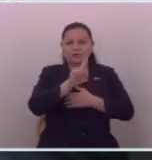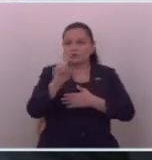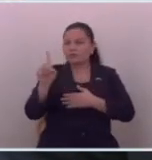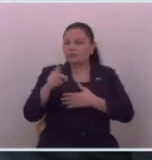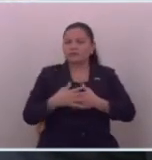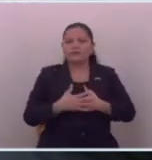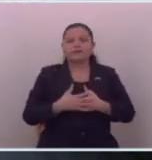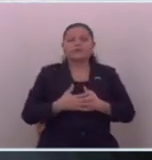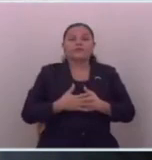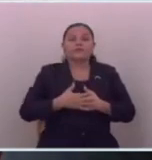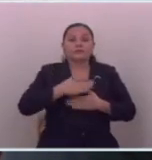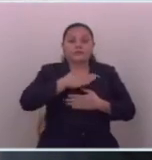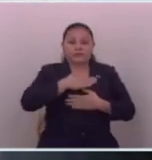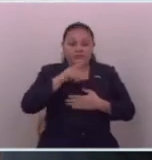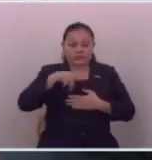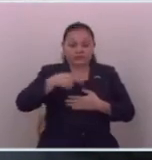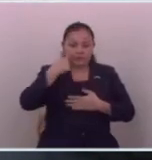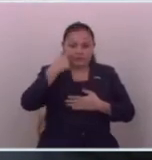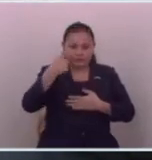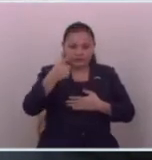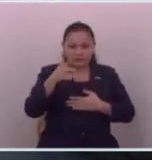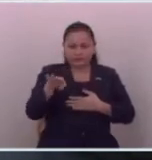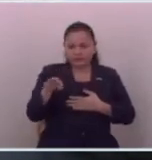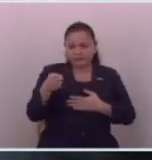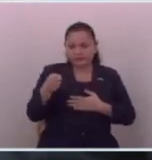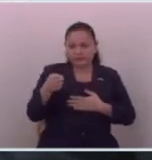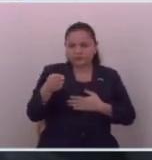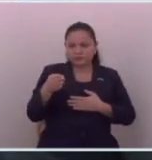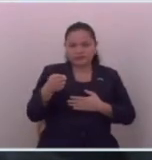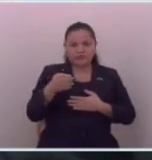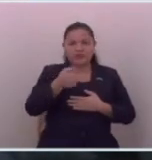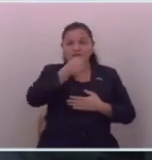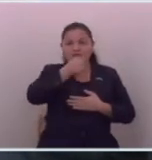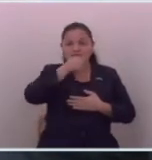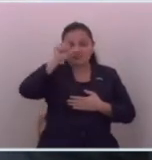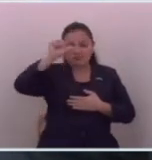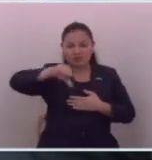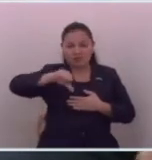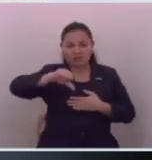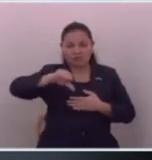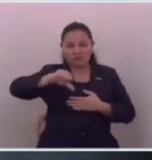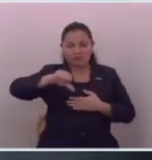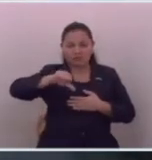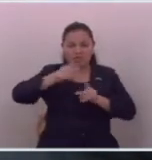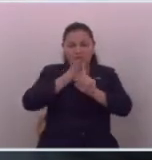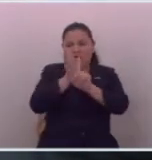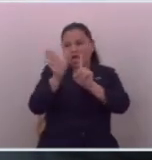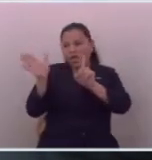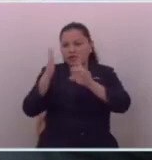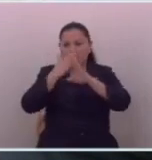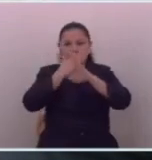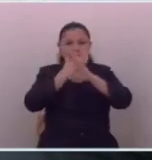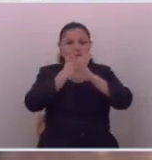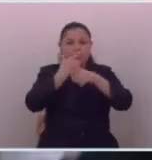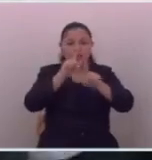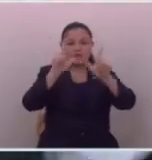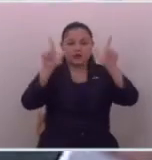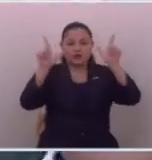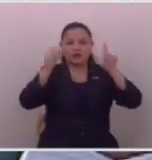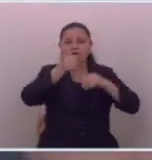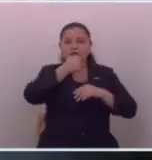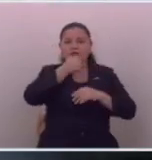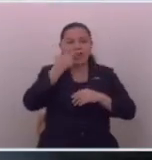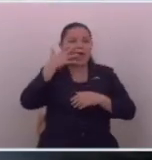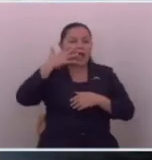embargo estamos viendo el uso de la desinformación escudándose en la libertad de prensa. El